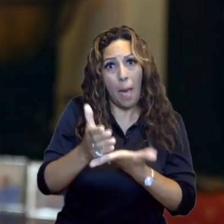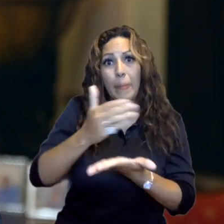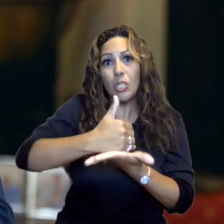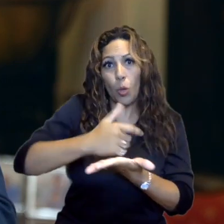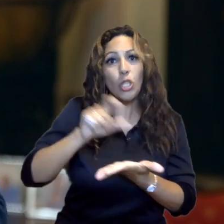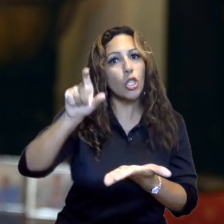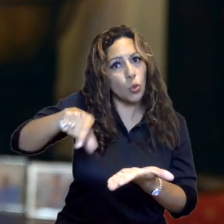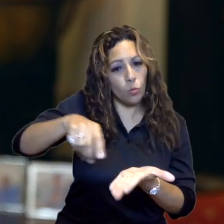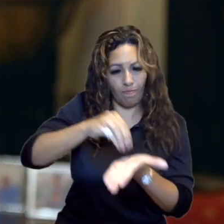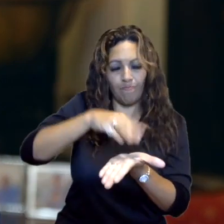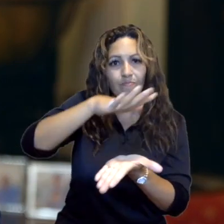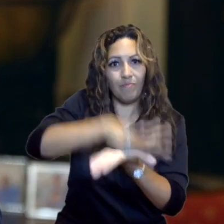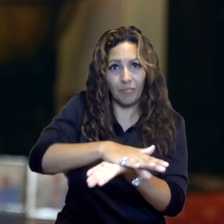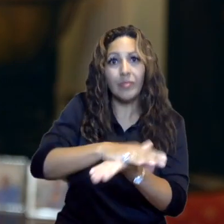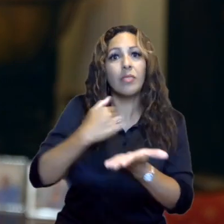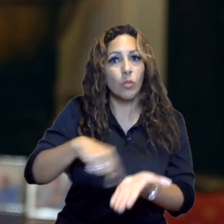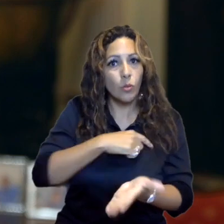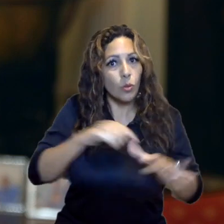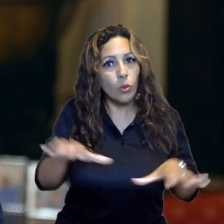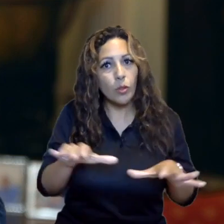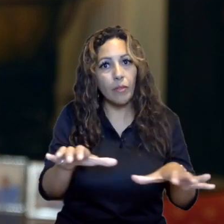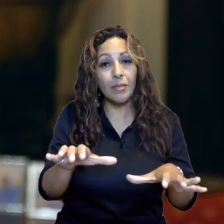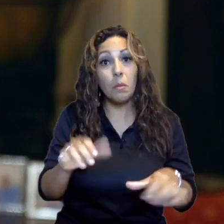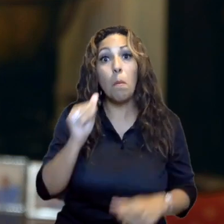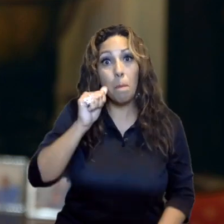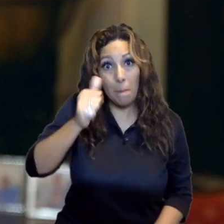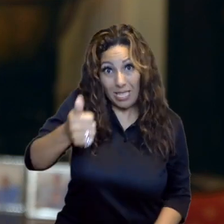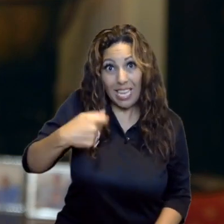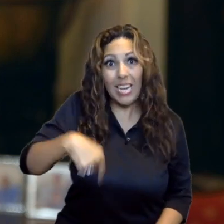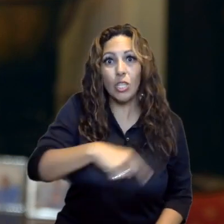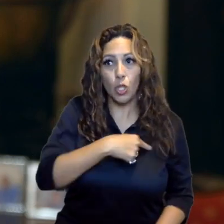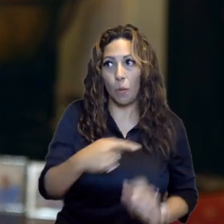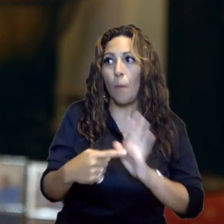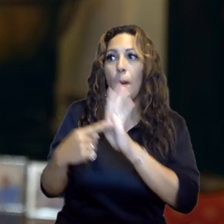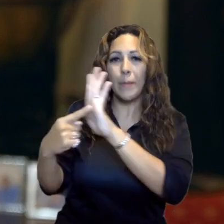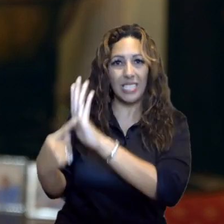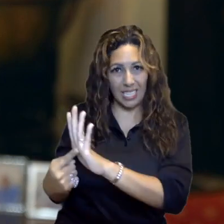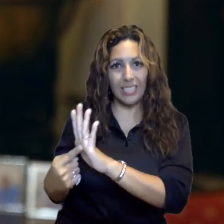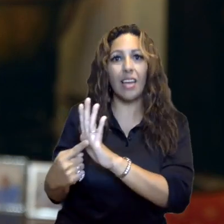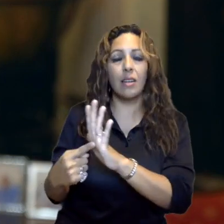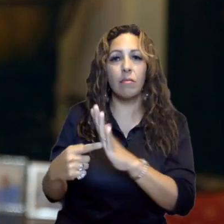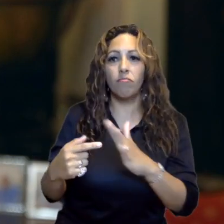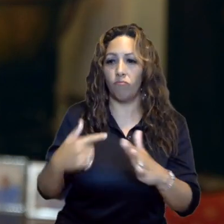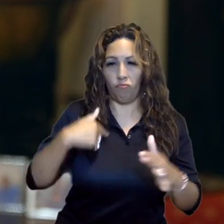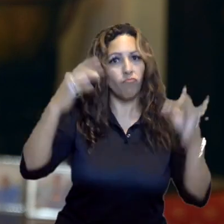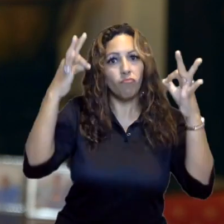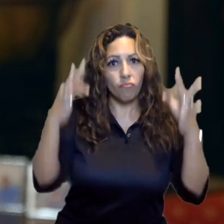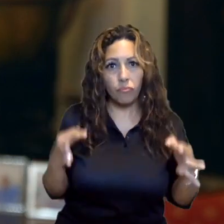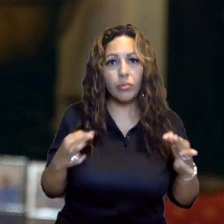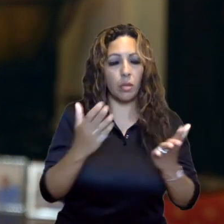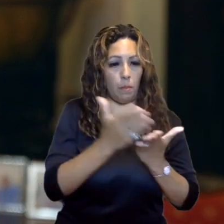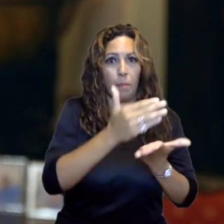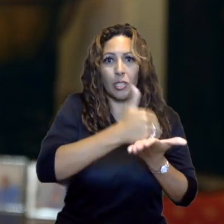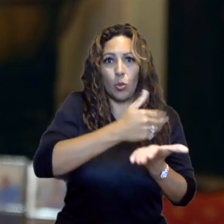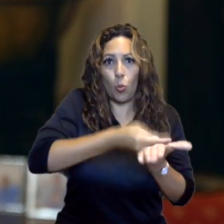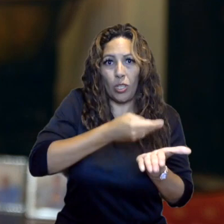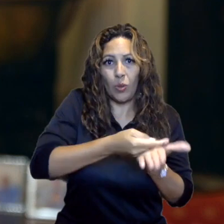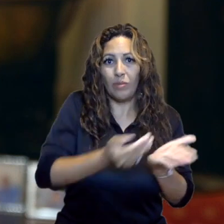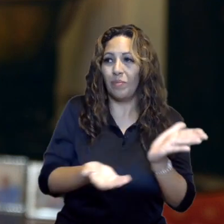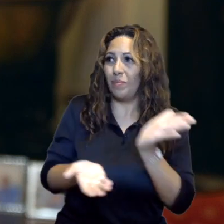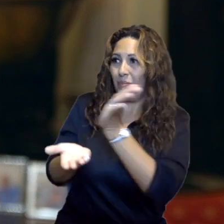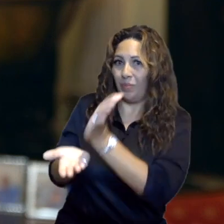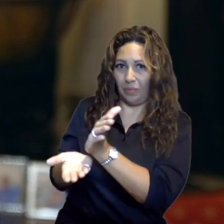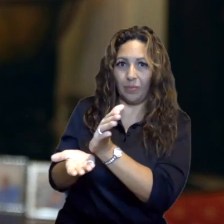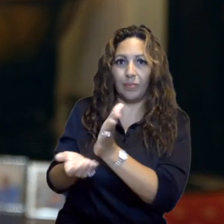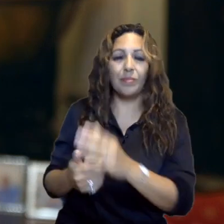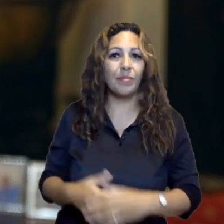final requiere que se incluyan nuestras iniciativas, por lo que en el día de mañana estaremos presentando nuestra propia resolución presupuestaria